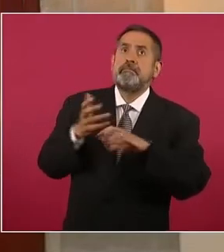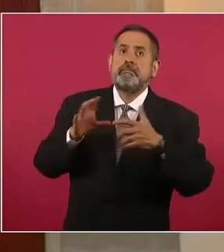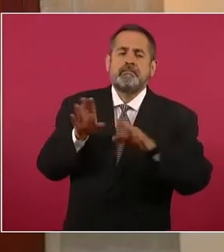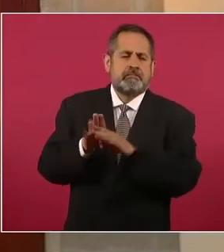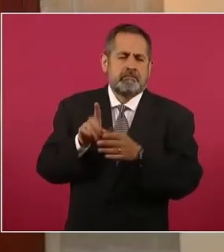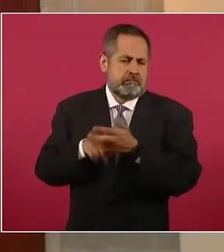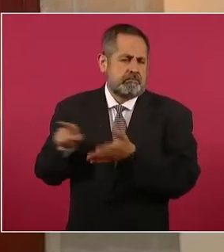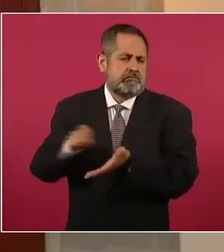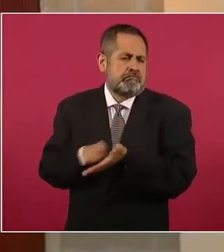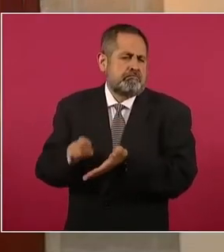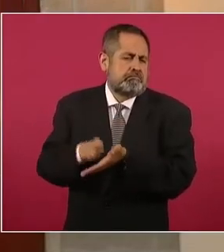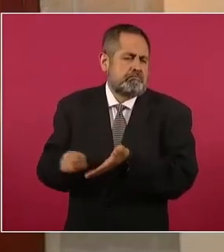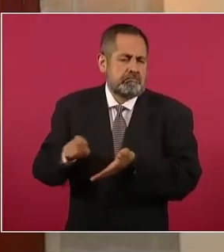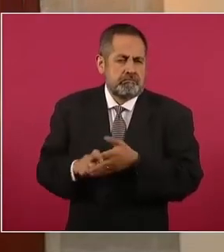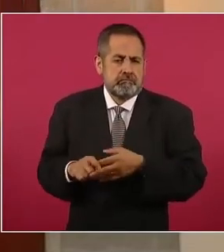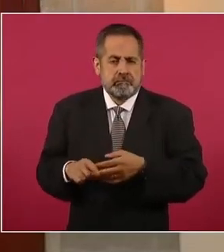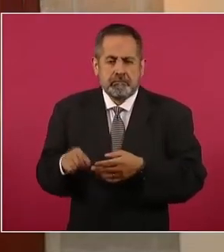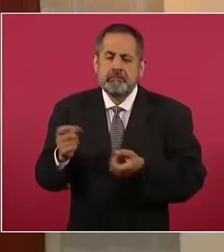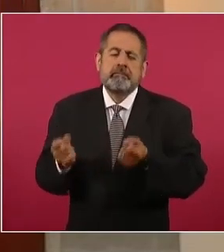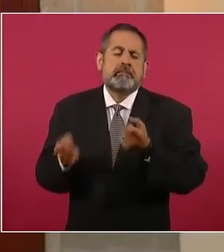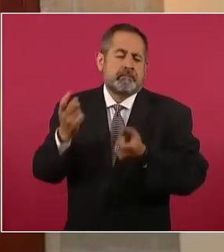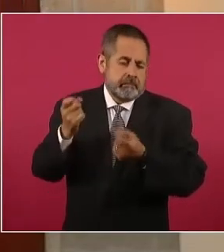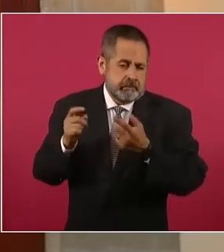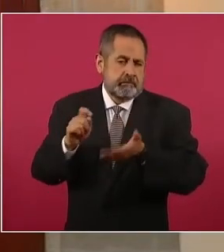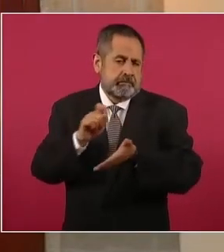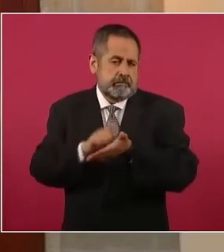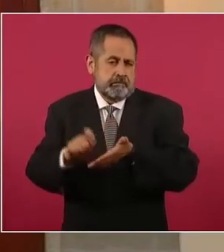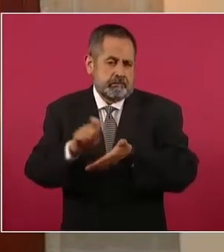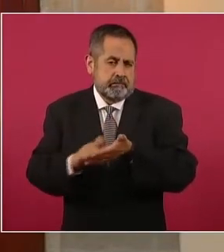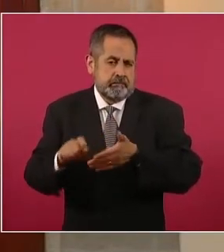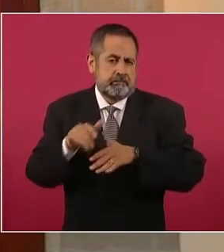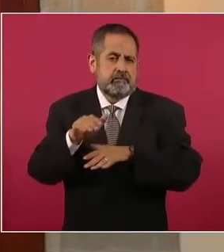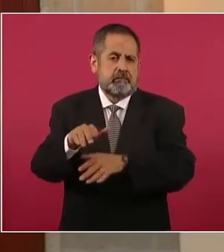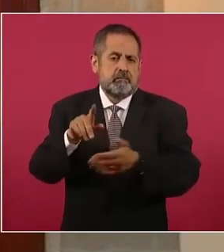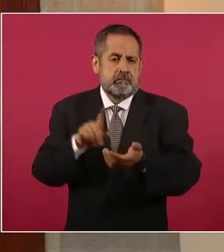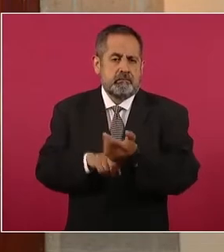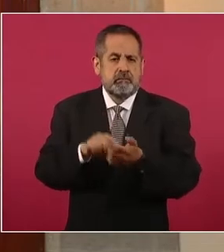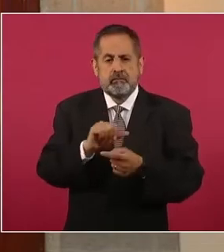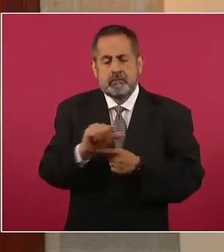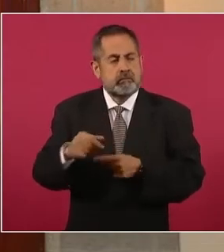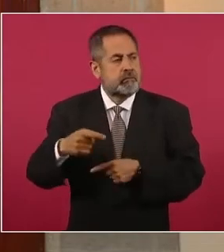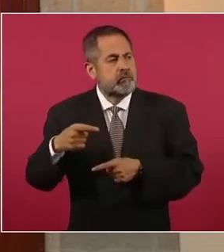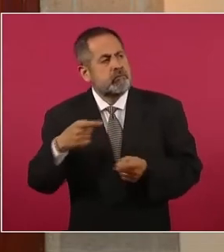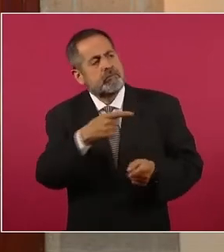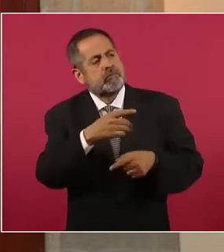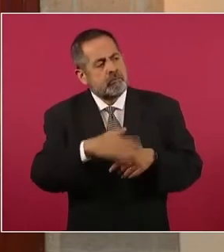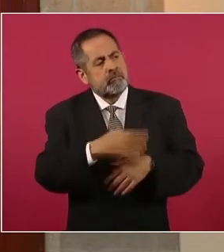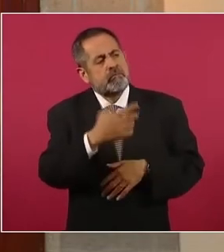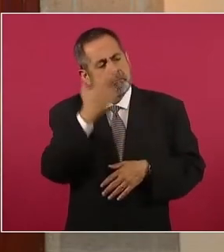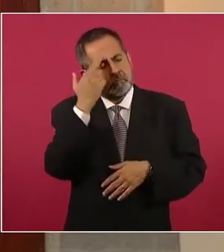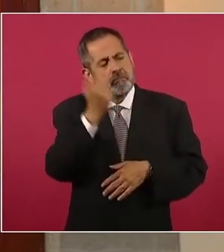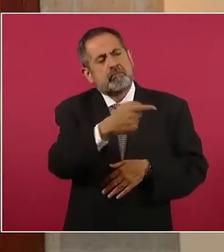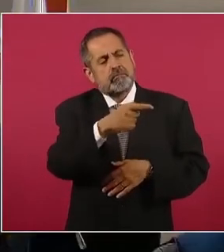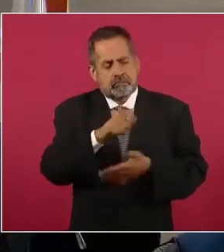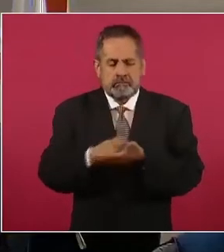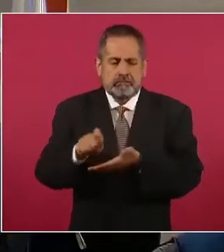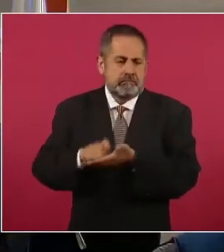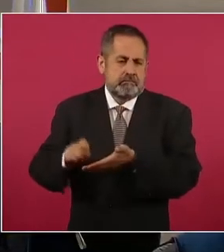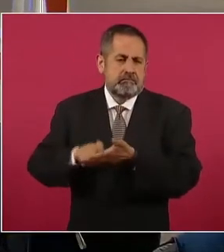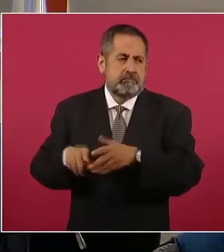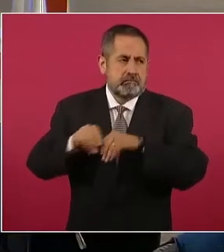algunas que tienen que ver con temas más de carácter, de cuestionamiento de autoridades de carácter local.